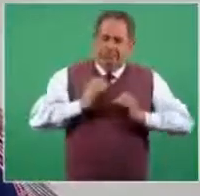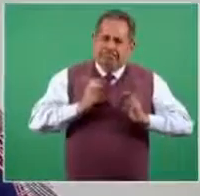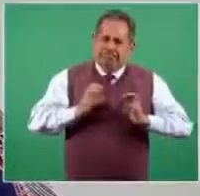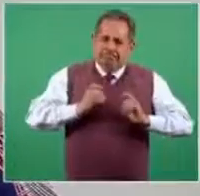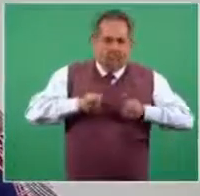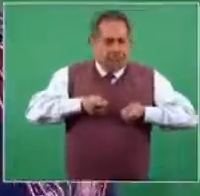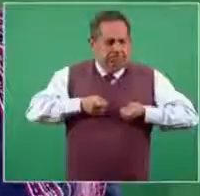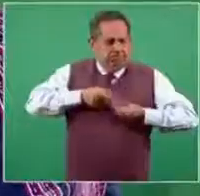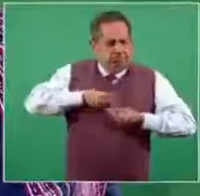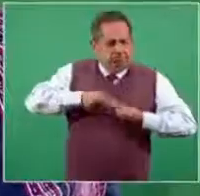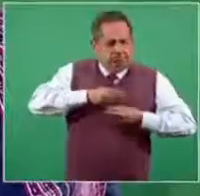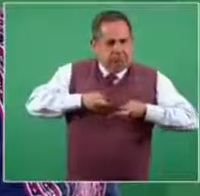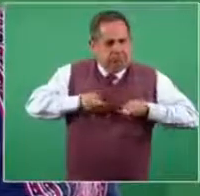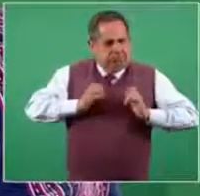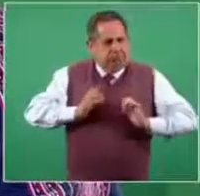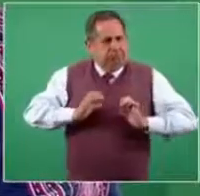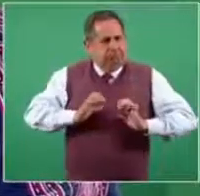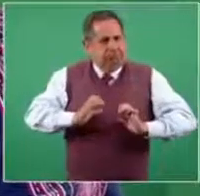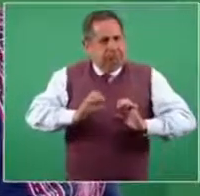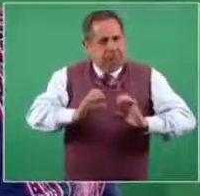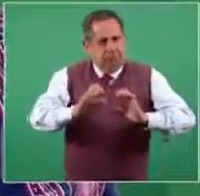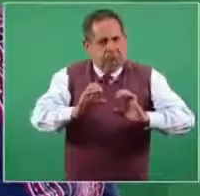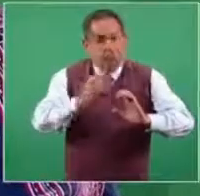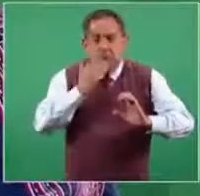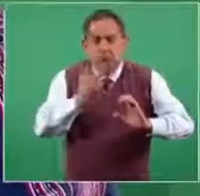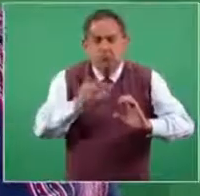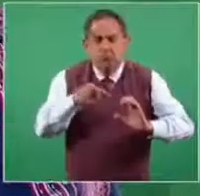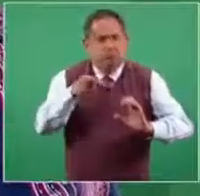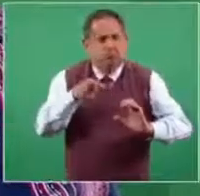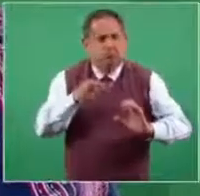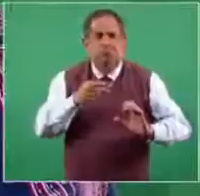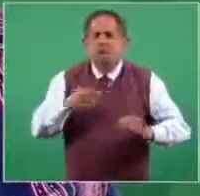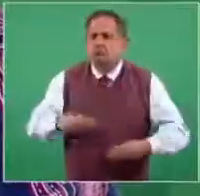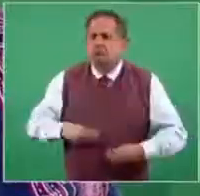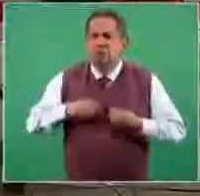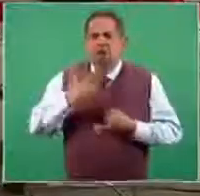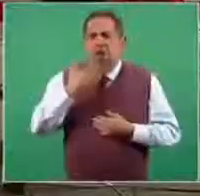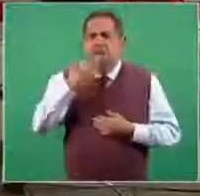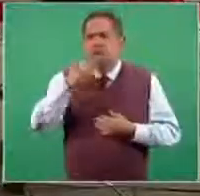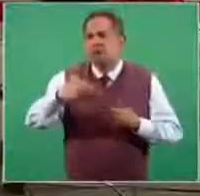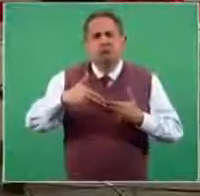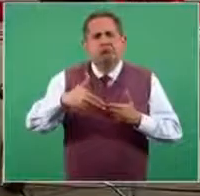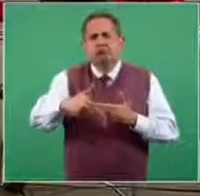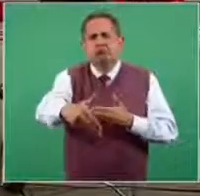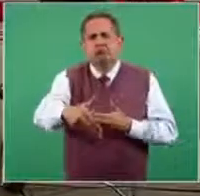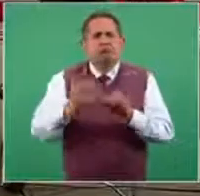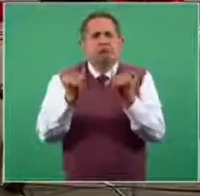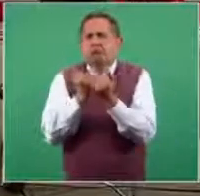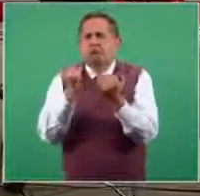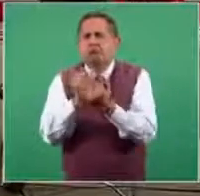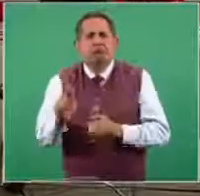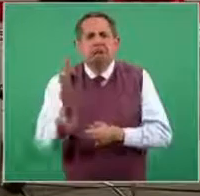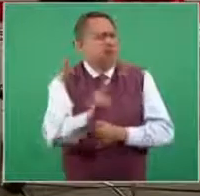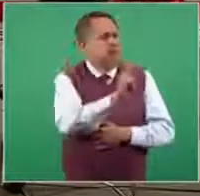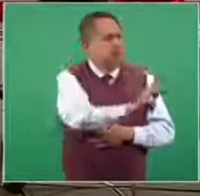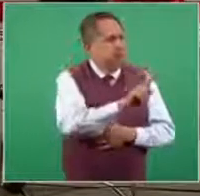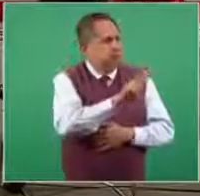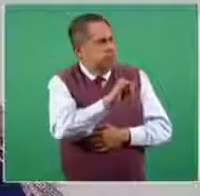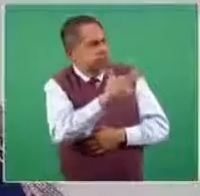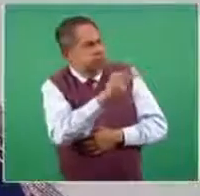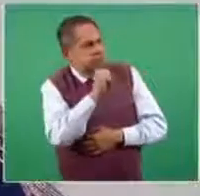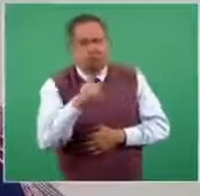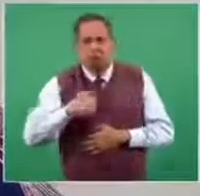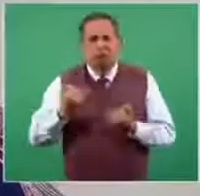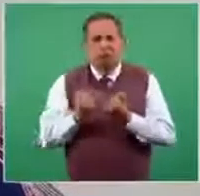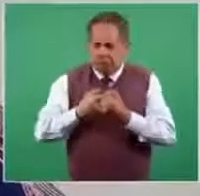activo, que es efectivo en esta persona, tiene una calidad de vida y sobrevida similar a una persona que no vive con VIH.